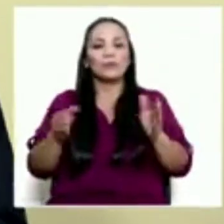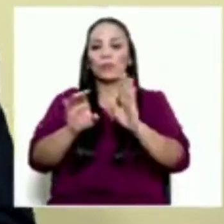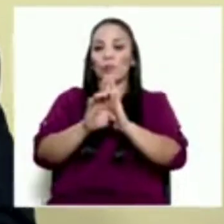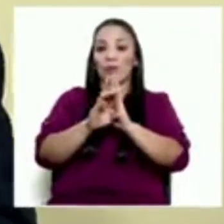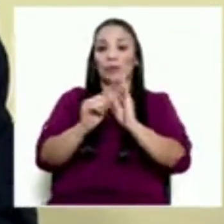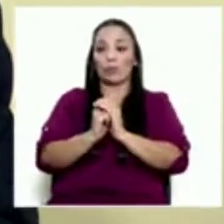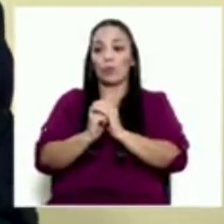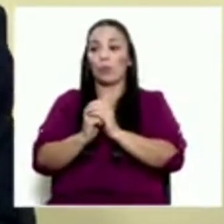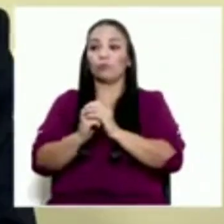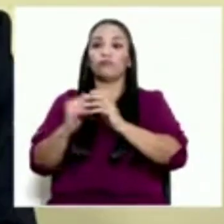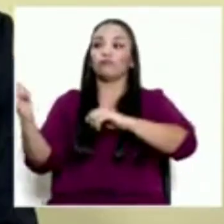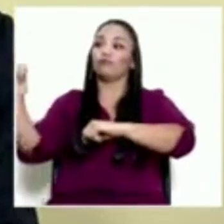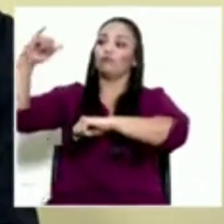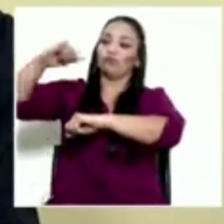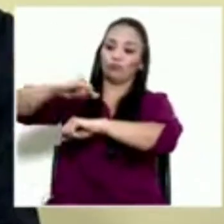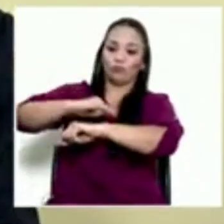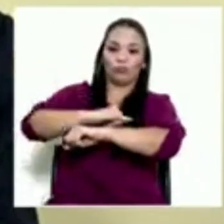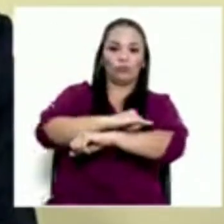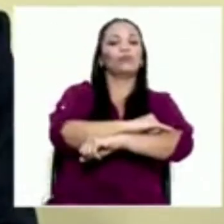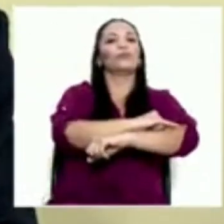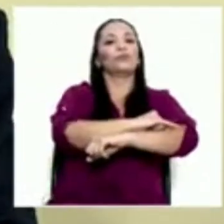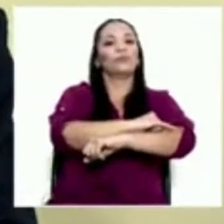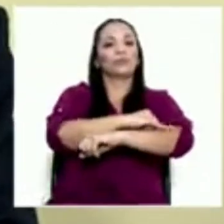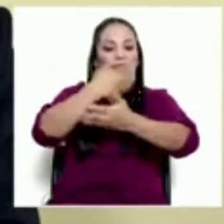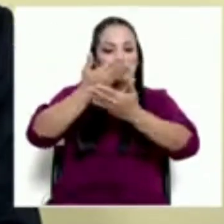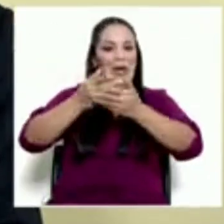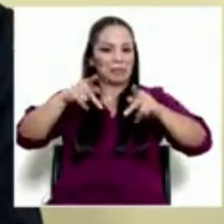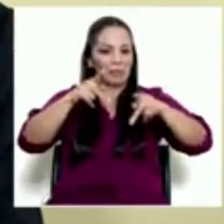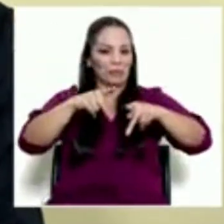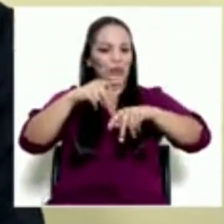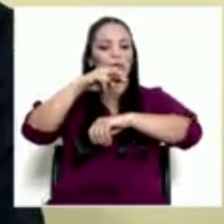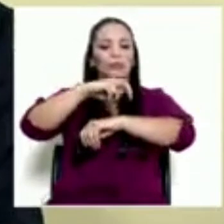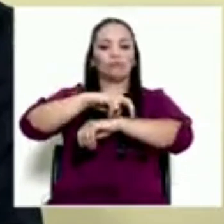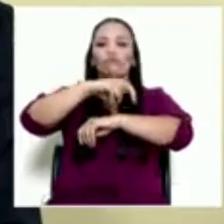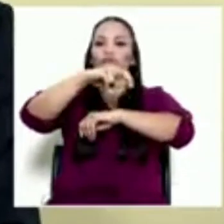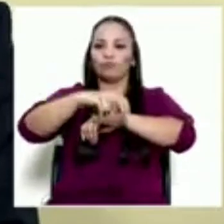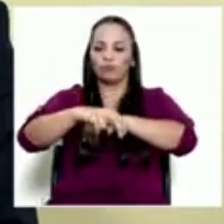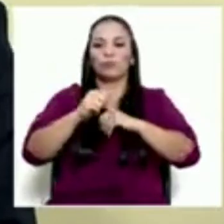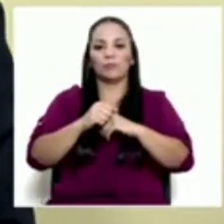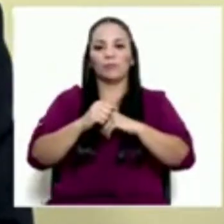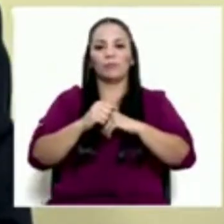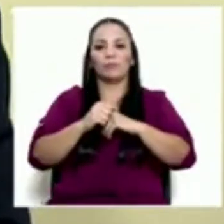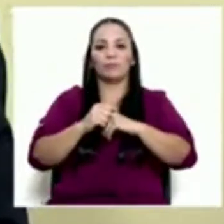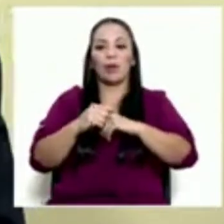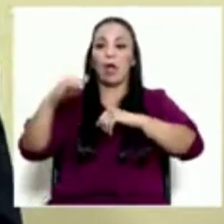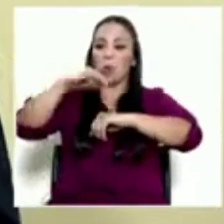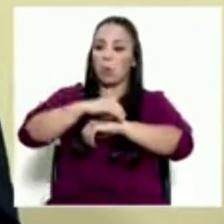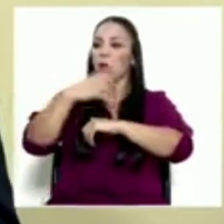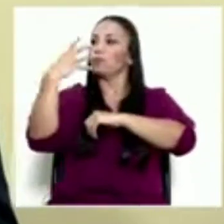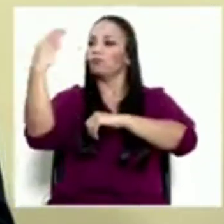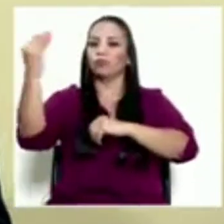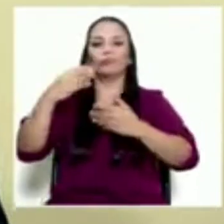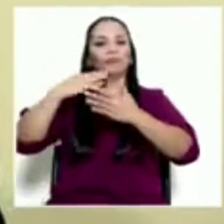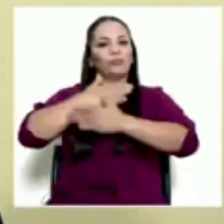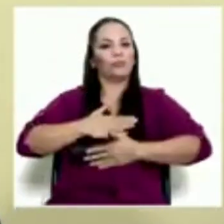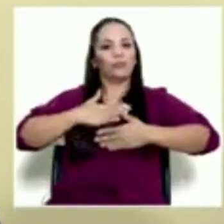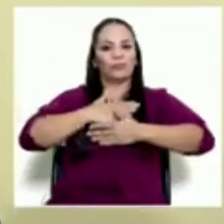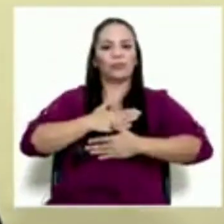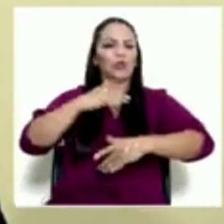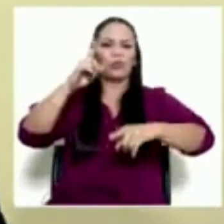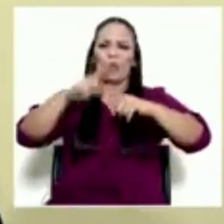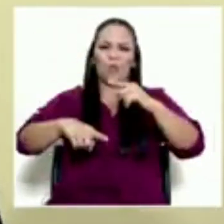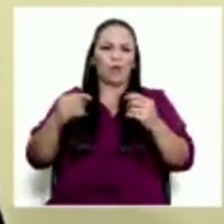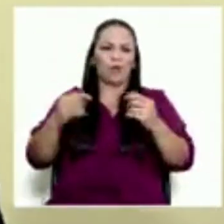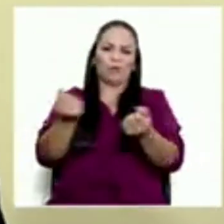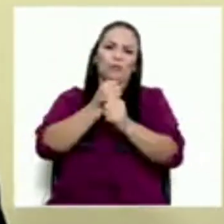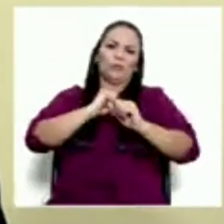entrar, bajarse de un avión y salir del aeropuerto a empezar la vacación no puede durar